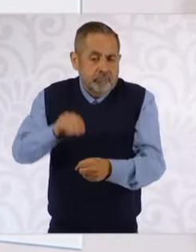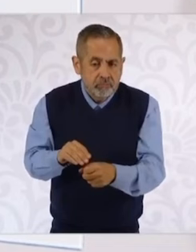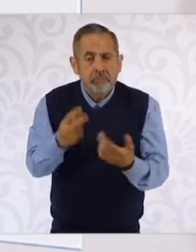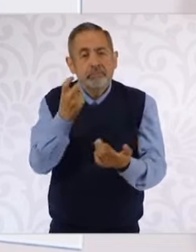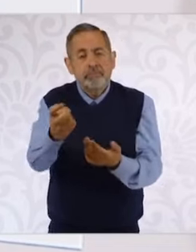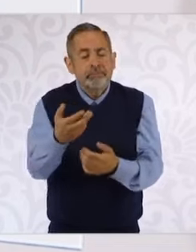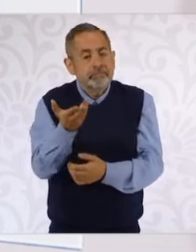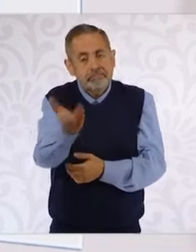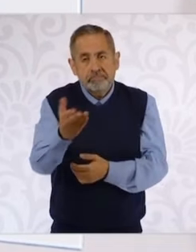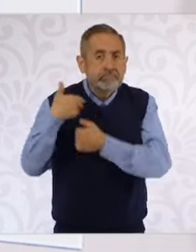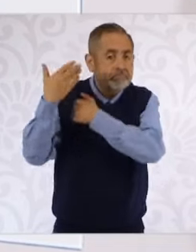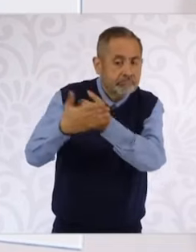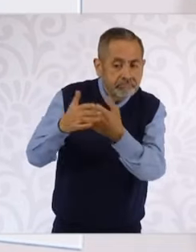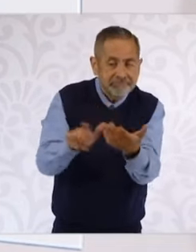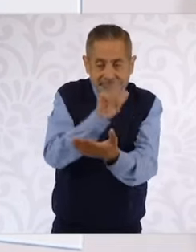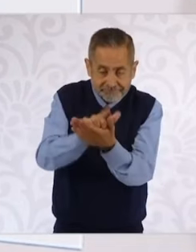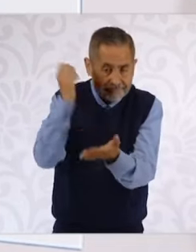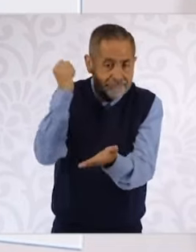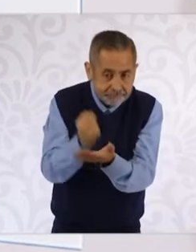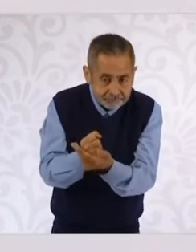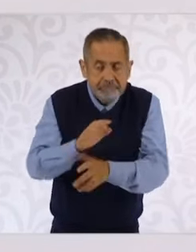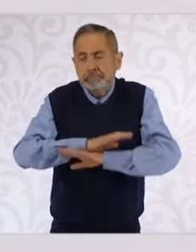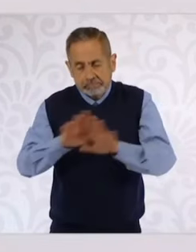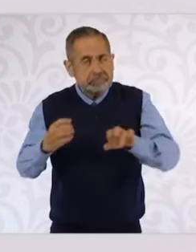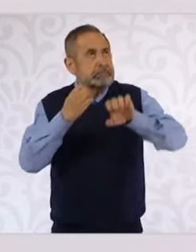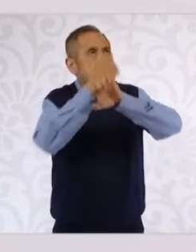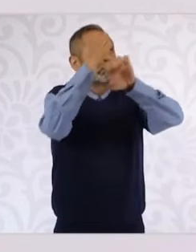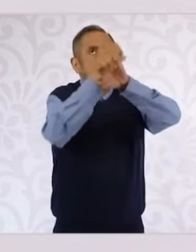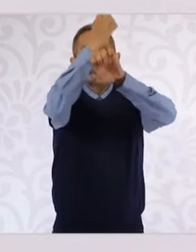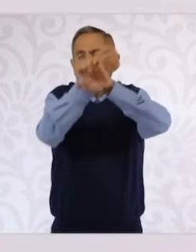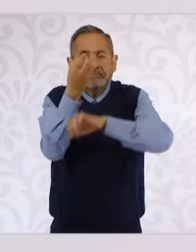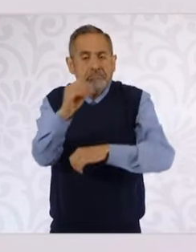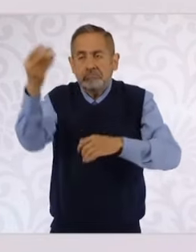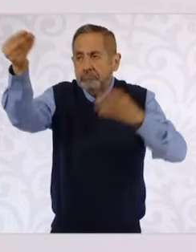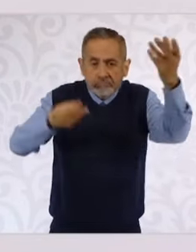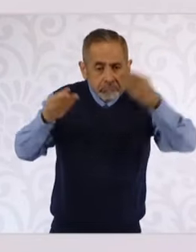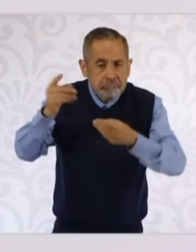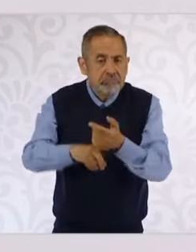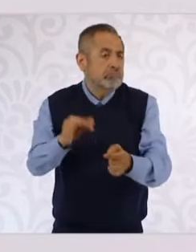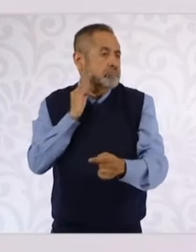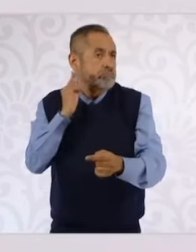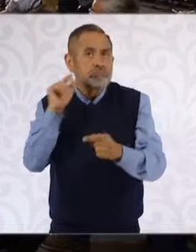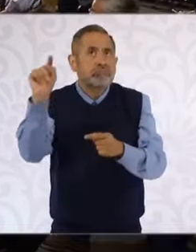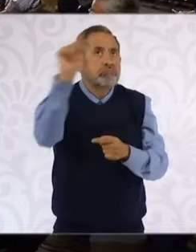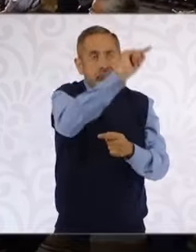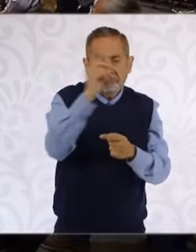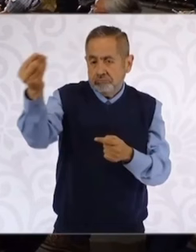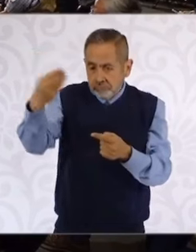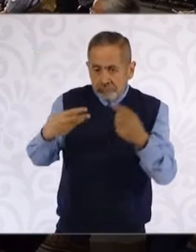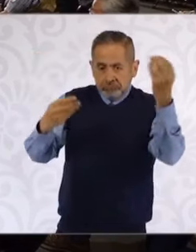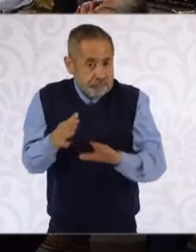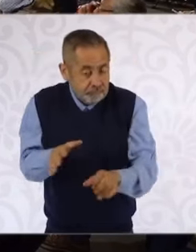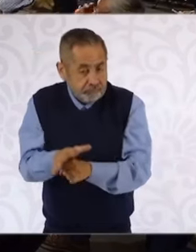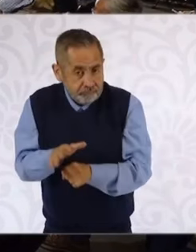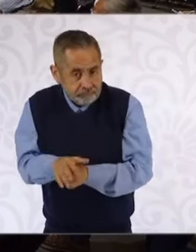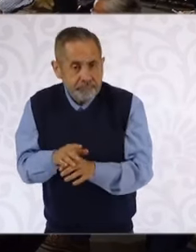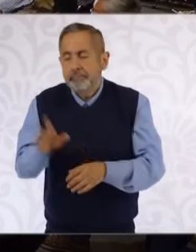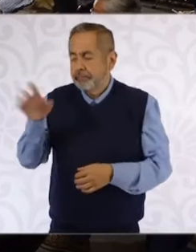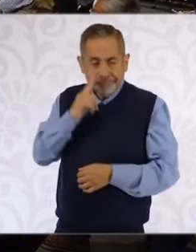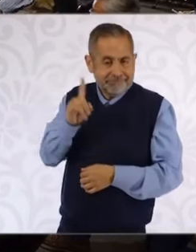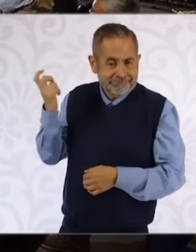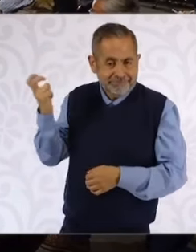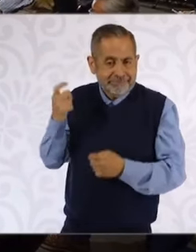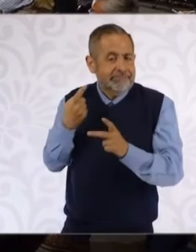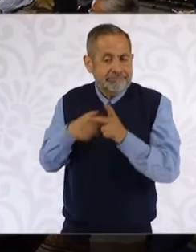reformas legales quede establecido la información que tienen que enviar las fiscalías y otras entidades. Entonces, a ver si la tienen. La entrada.